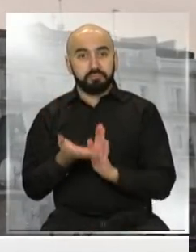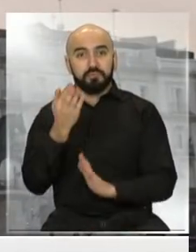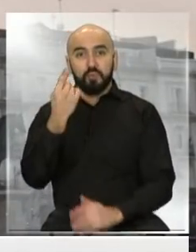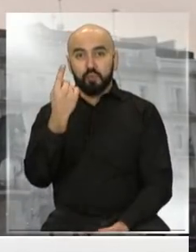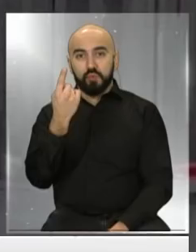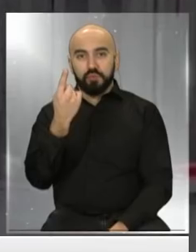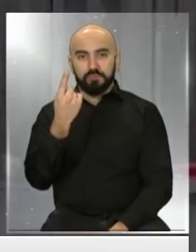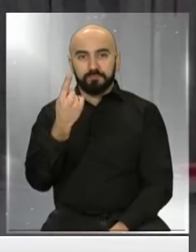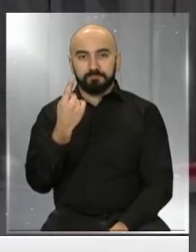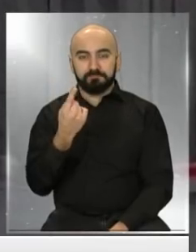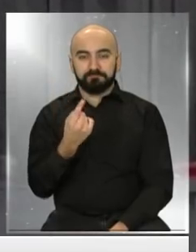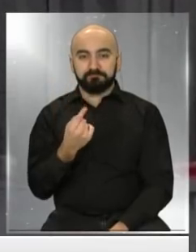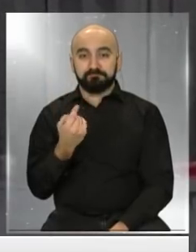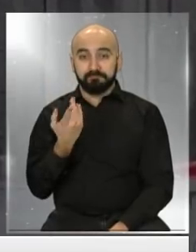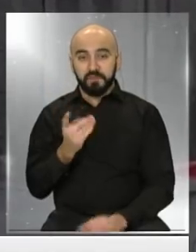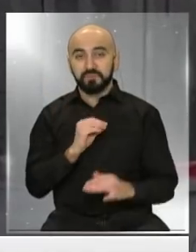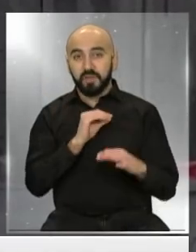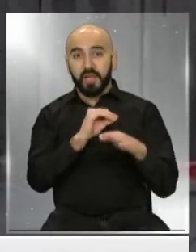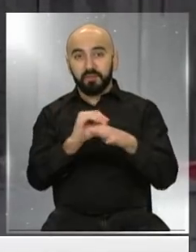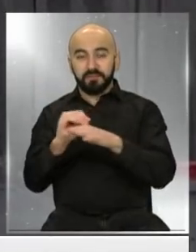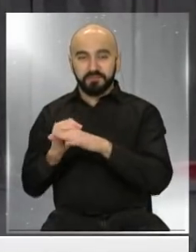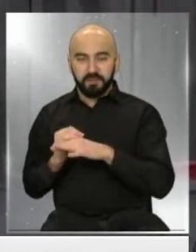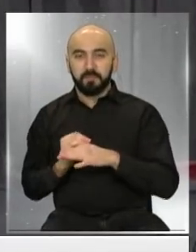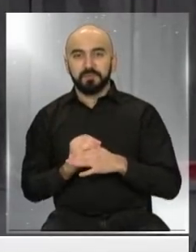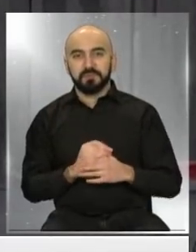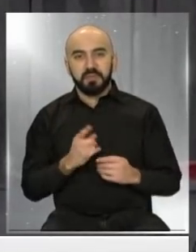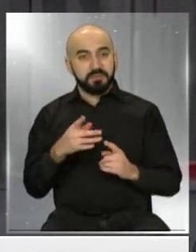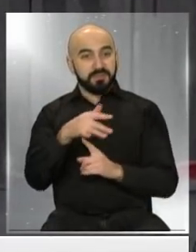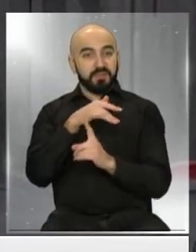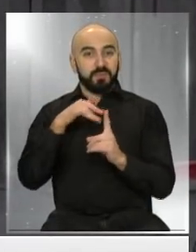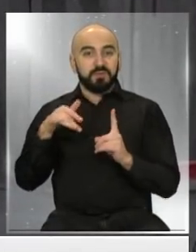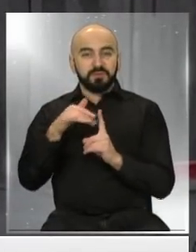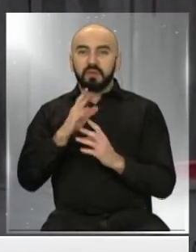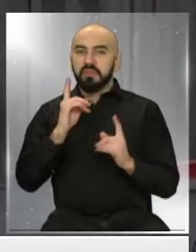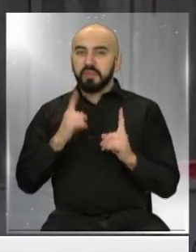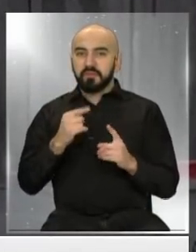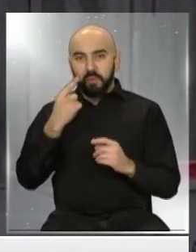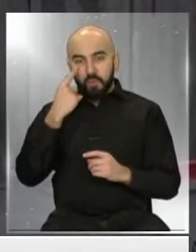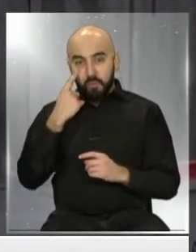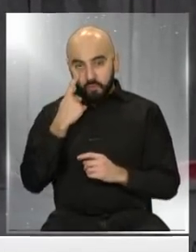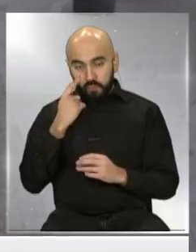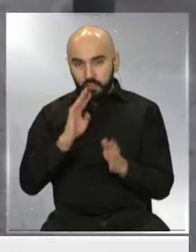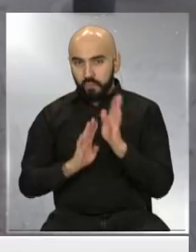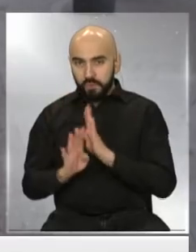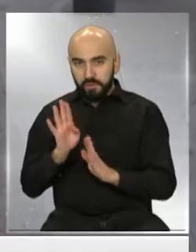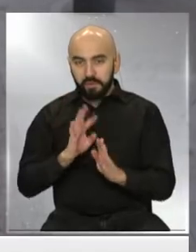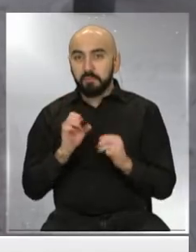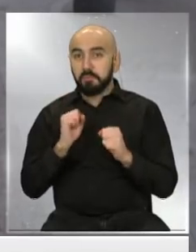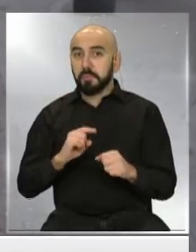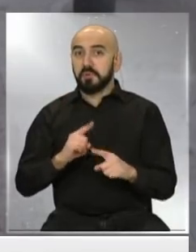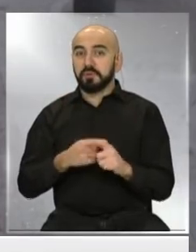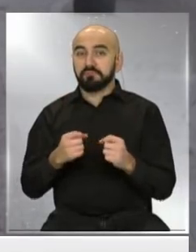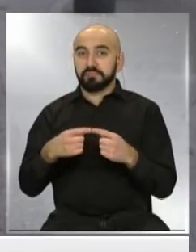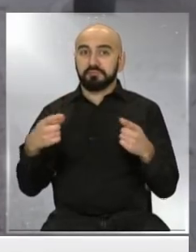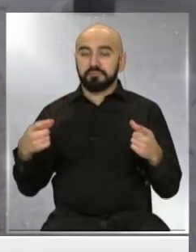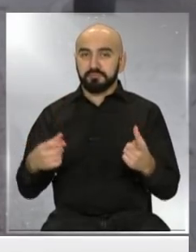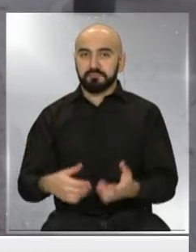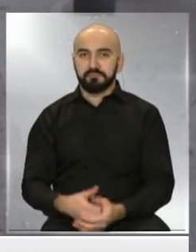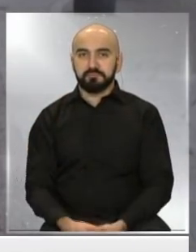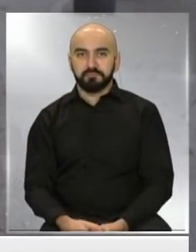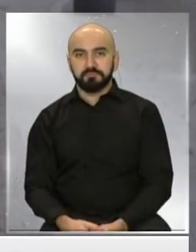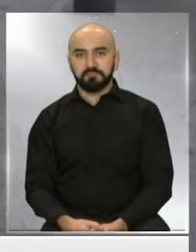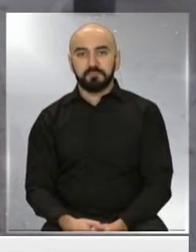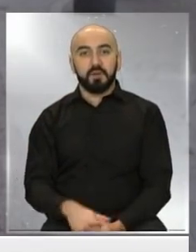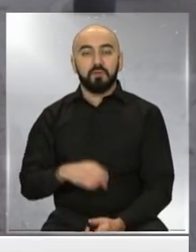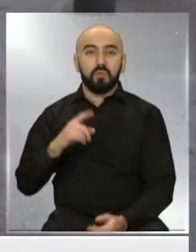al 1%. Entonces, advertido que en la situación hay que ponerle mucho ojo porque puede haber un rebrote. Vamos a ver también experiencias, como